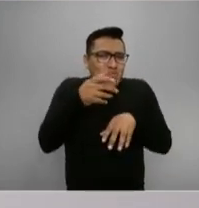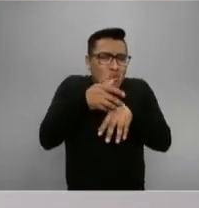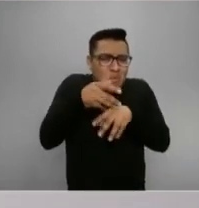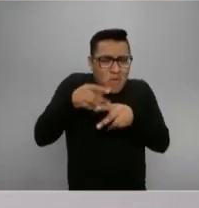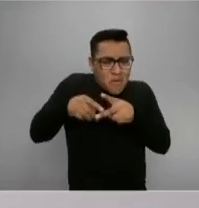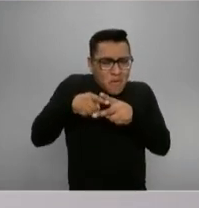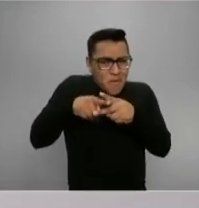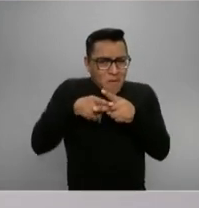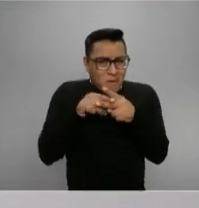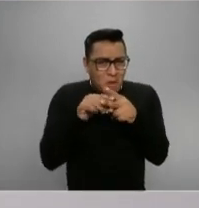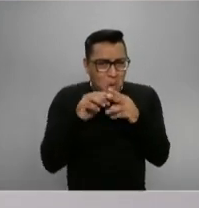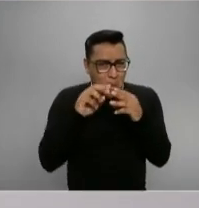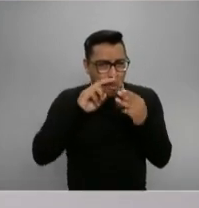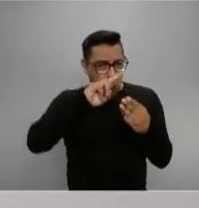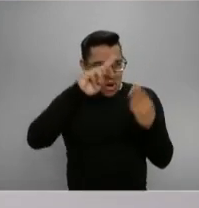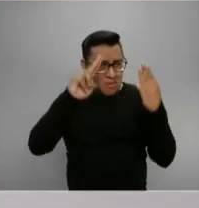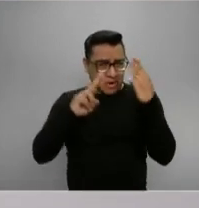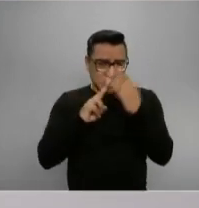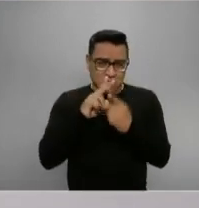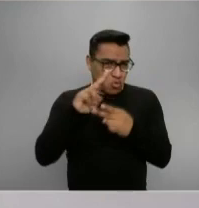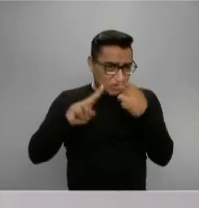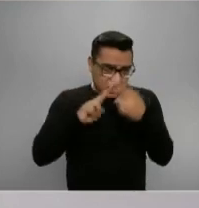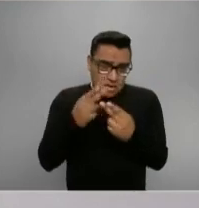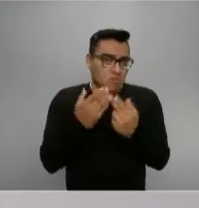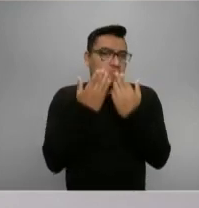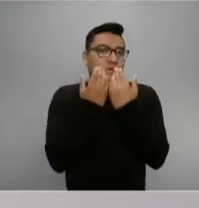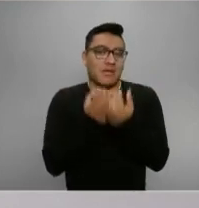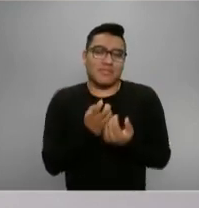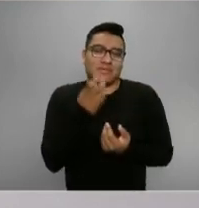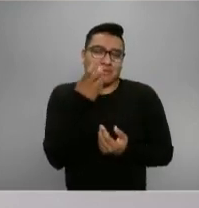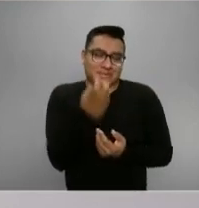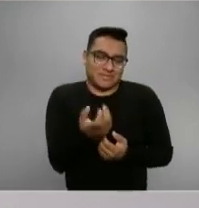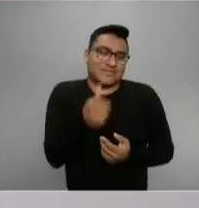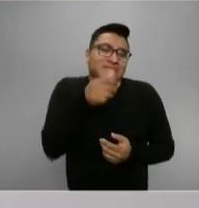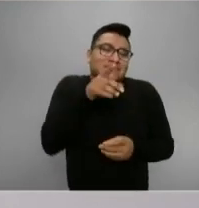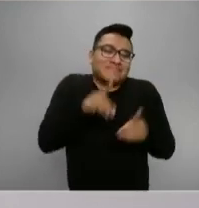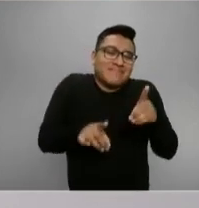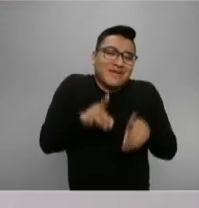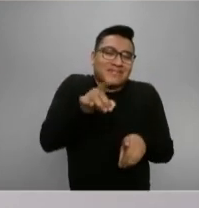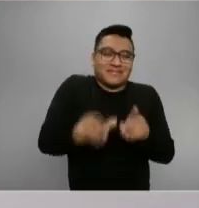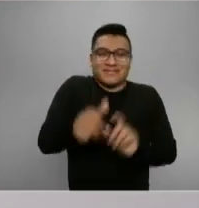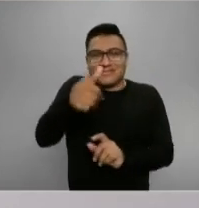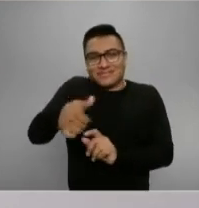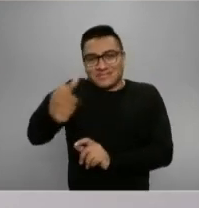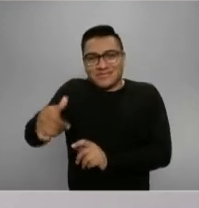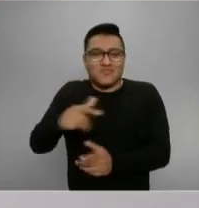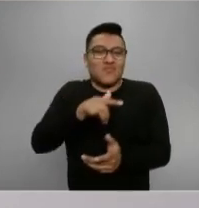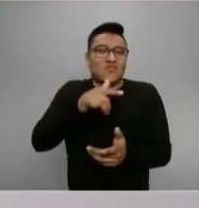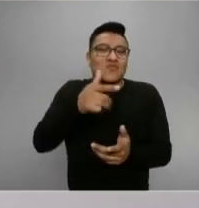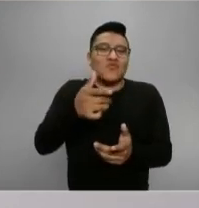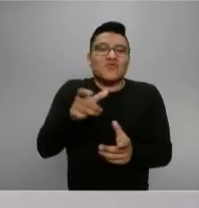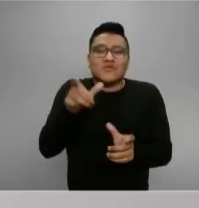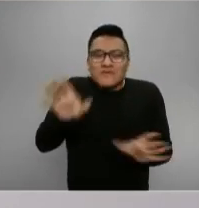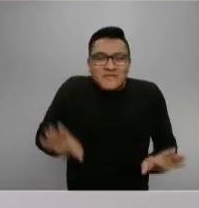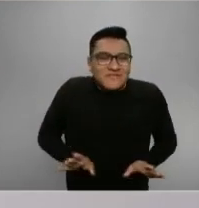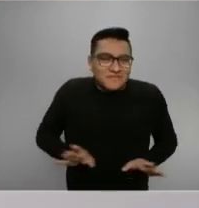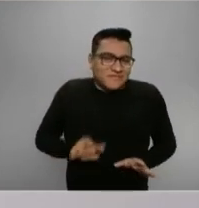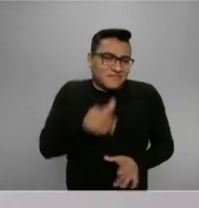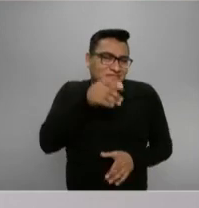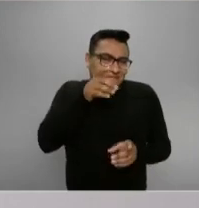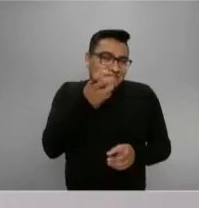para cada país el factor de expansión o el factor de corrección depende de varios elementos. Es decir,